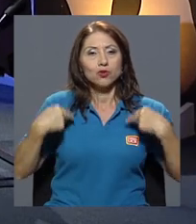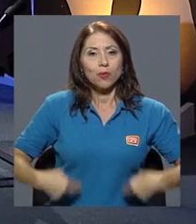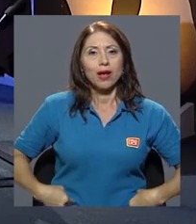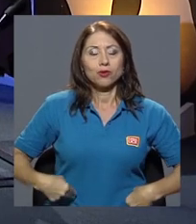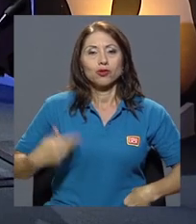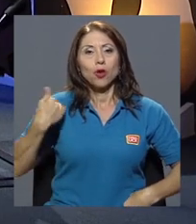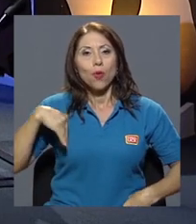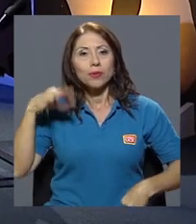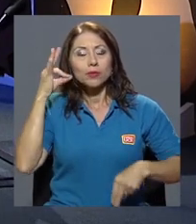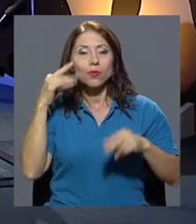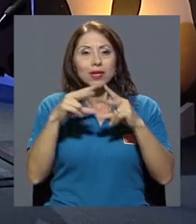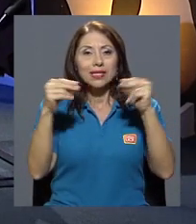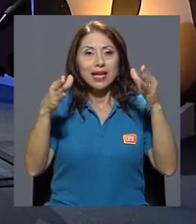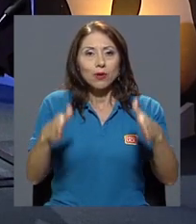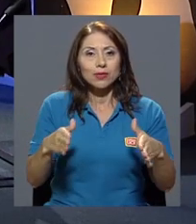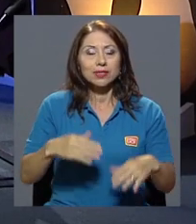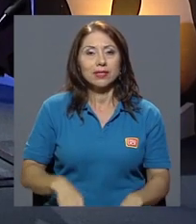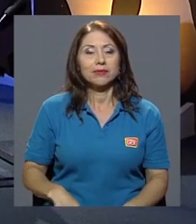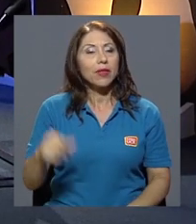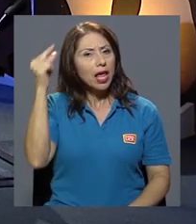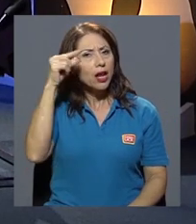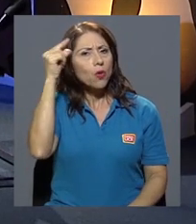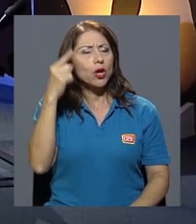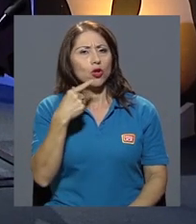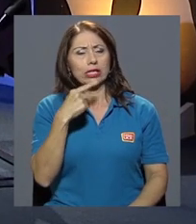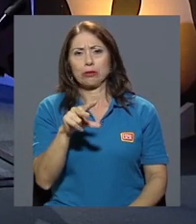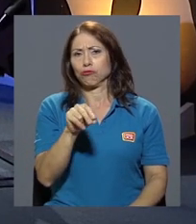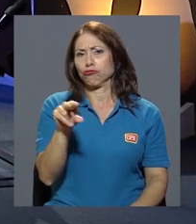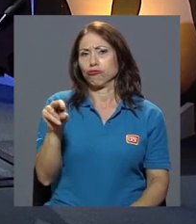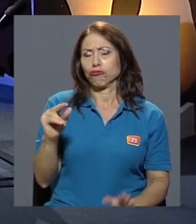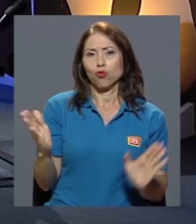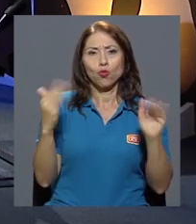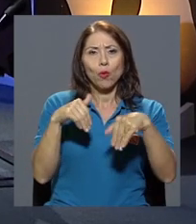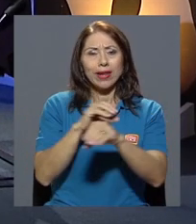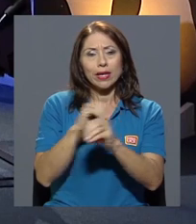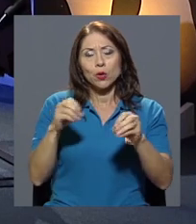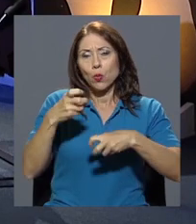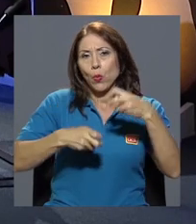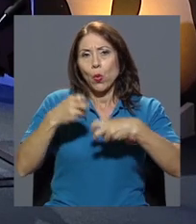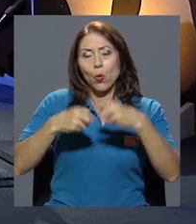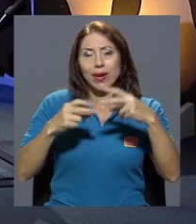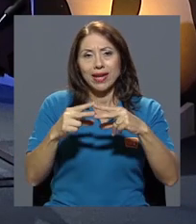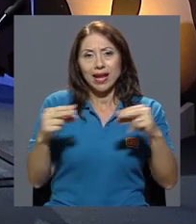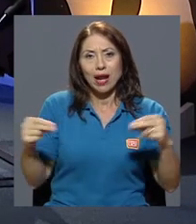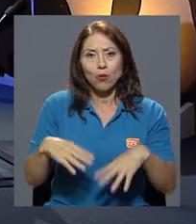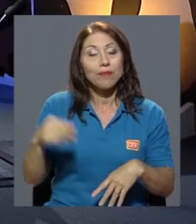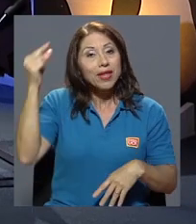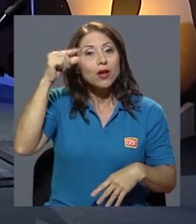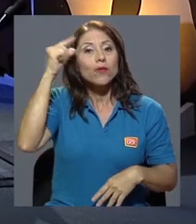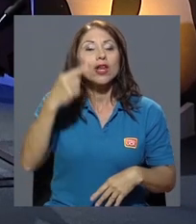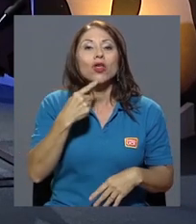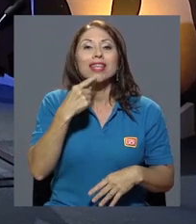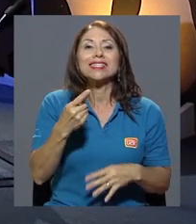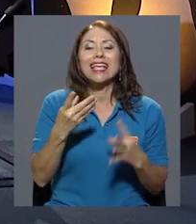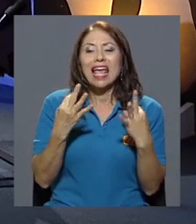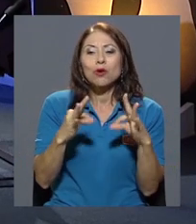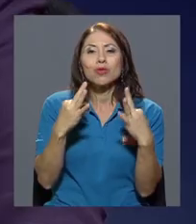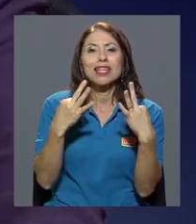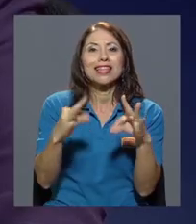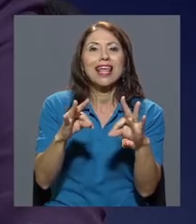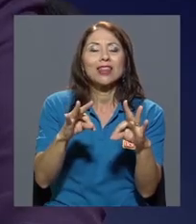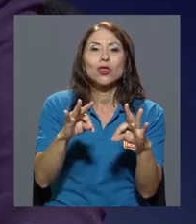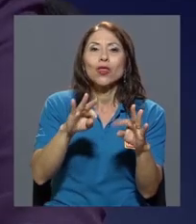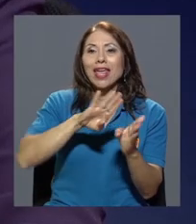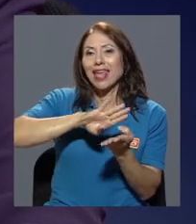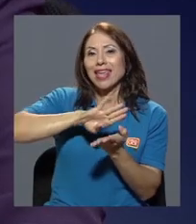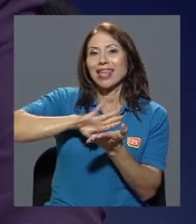sistemáticamente ha negado que exista esta crisis en Nicaragua, ha señalado que lo que hay es un intento de golpe de Estado